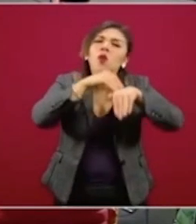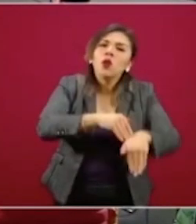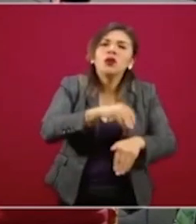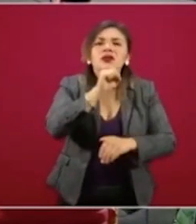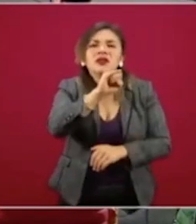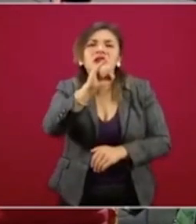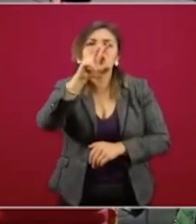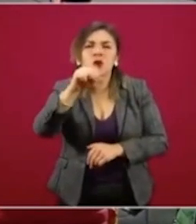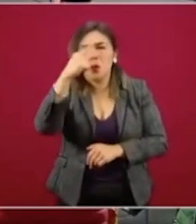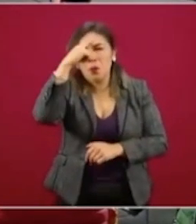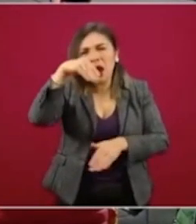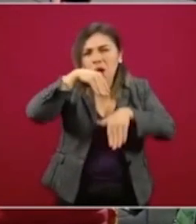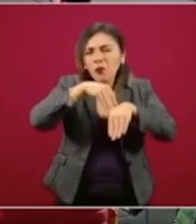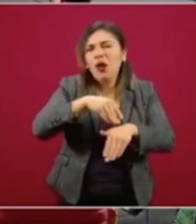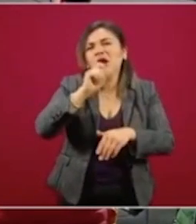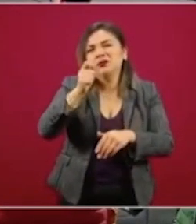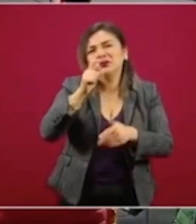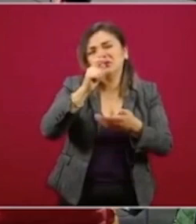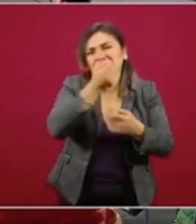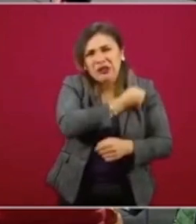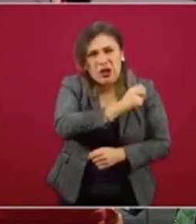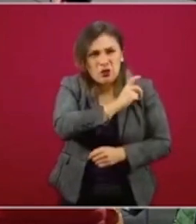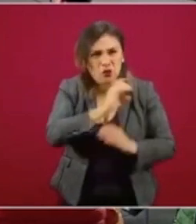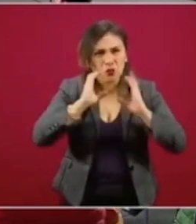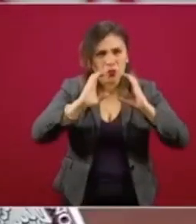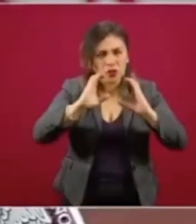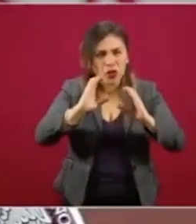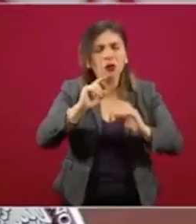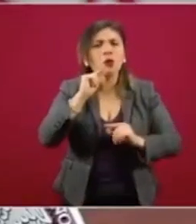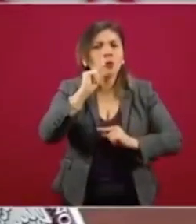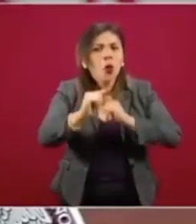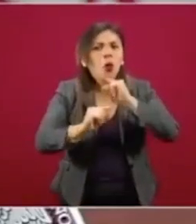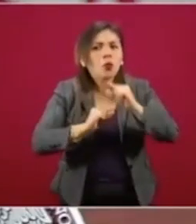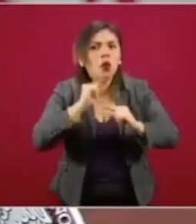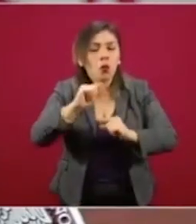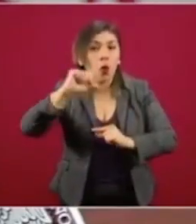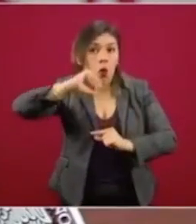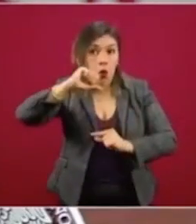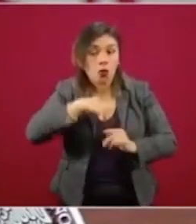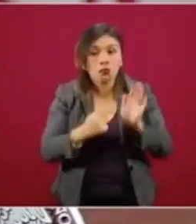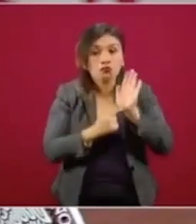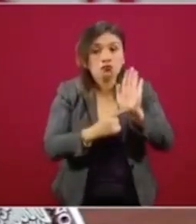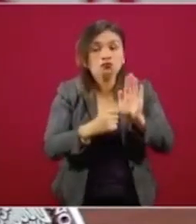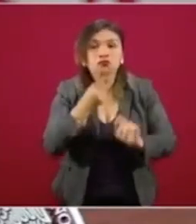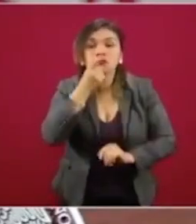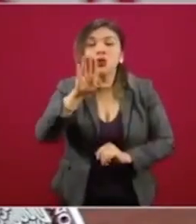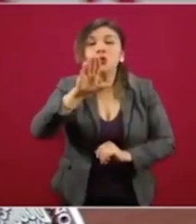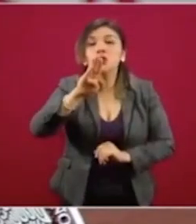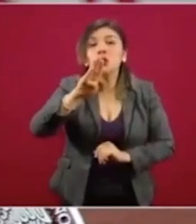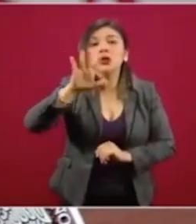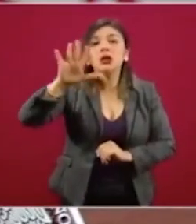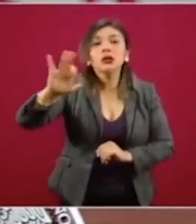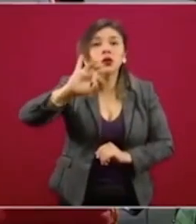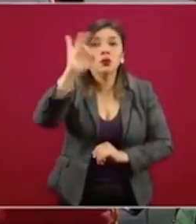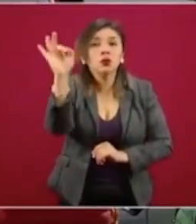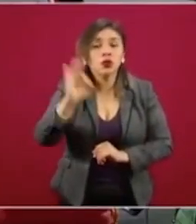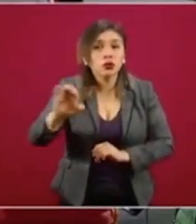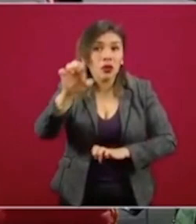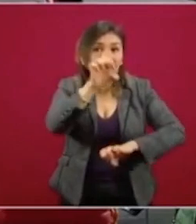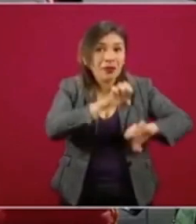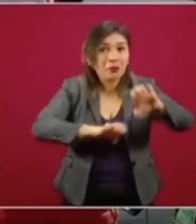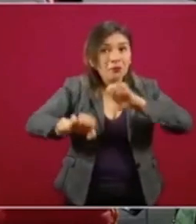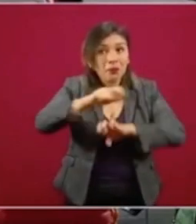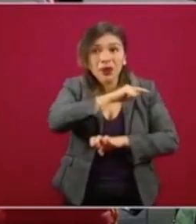de las medidas sanitarias, hemos venido avanzando. Hoy podemos informar que el 95 por ciento de las